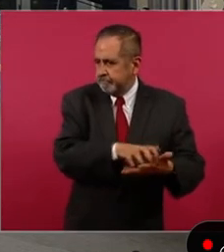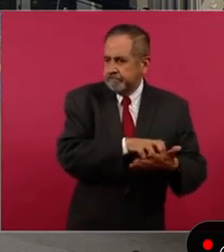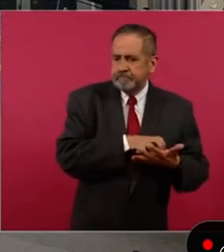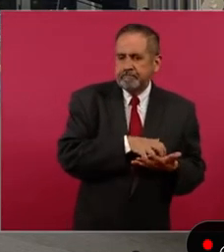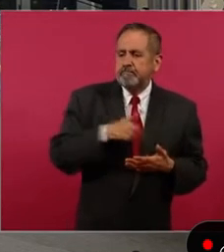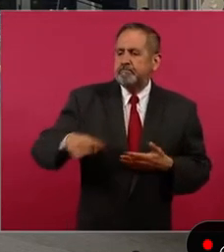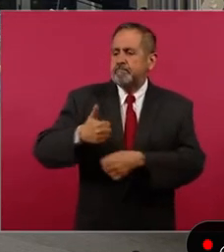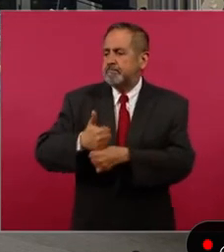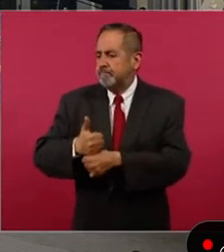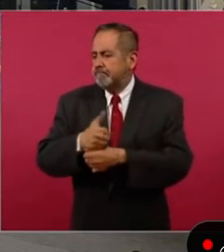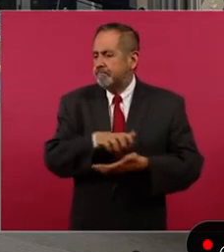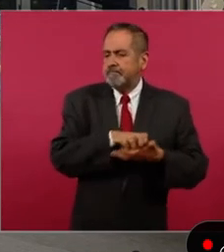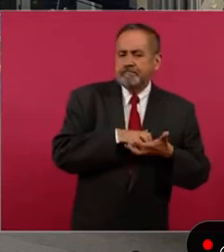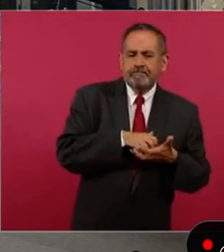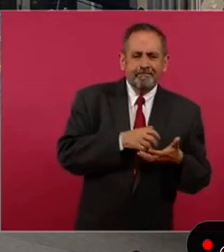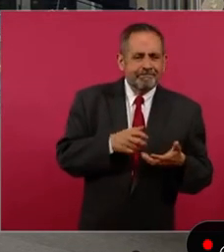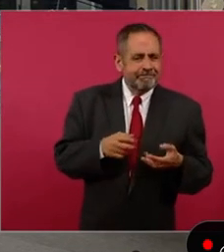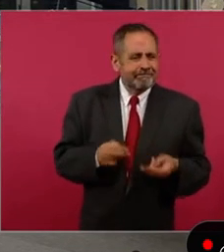dolor de la gente.